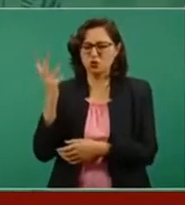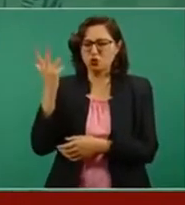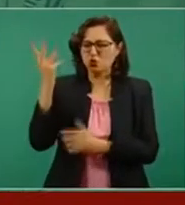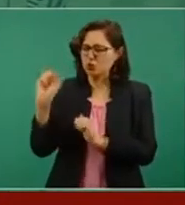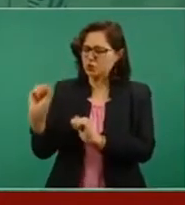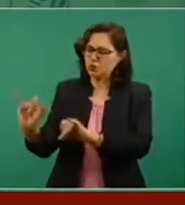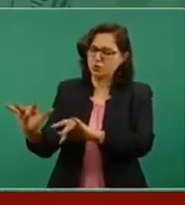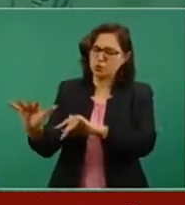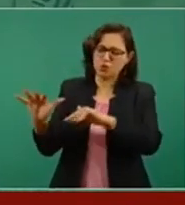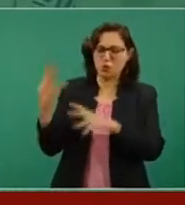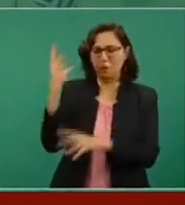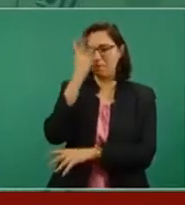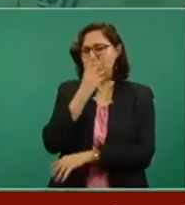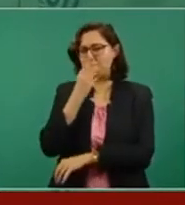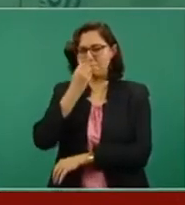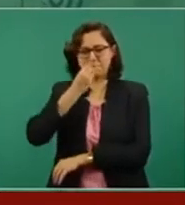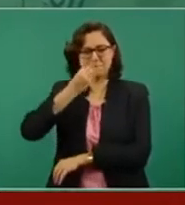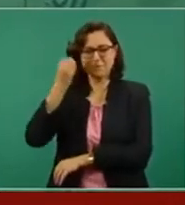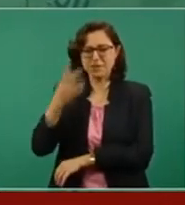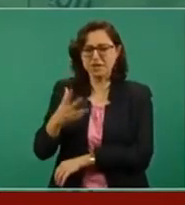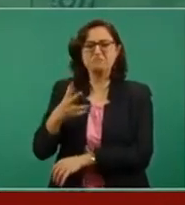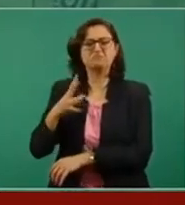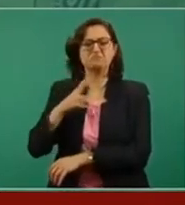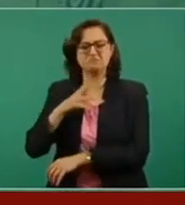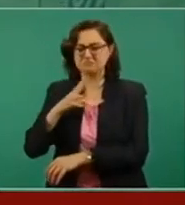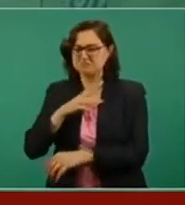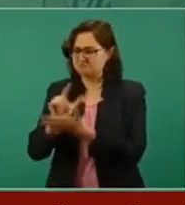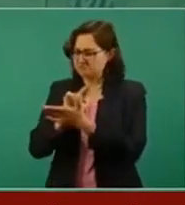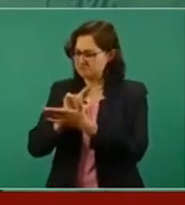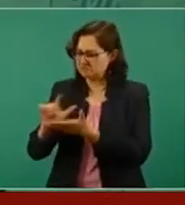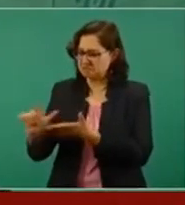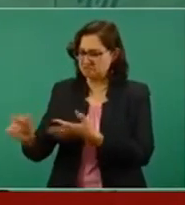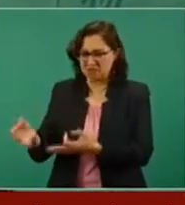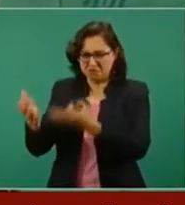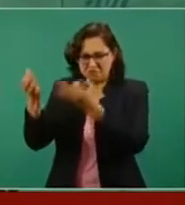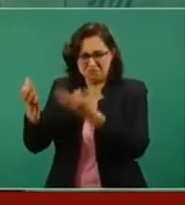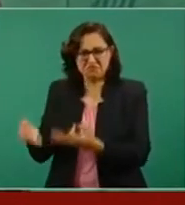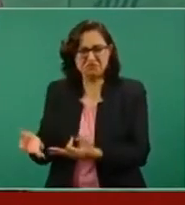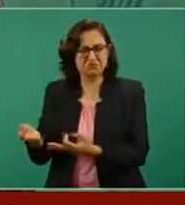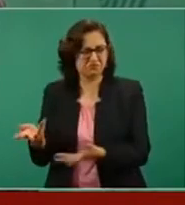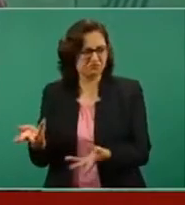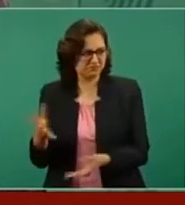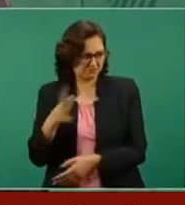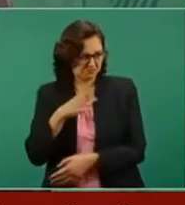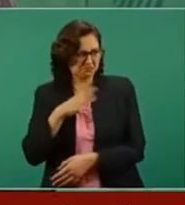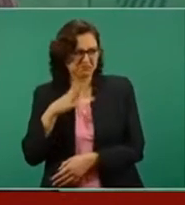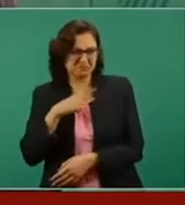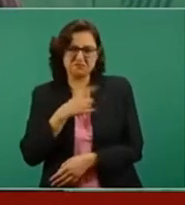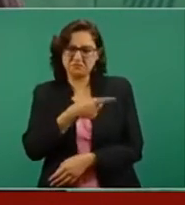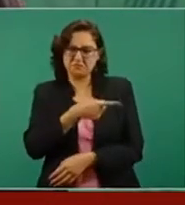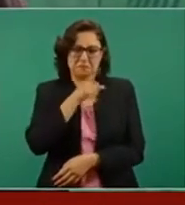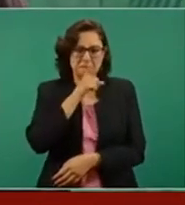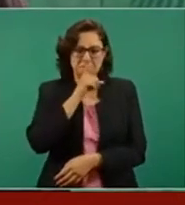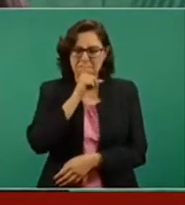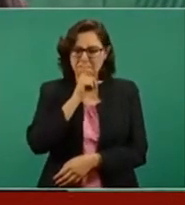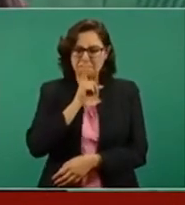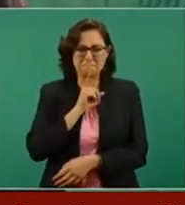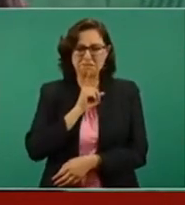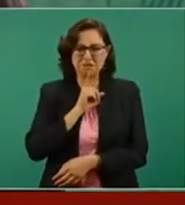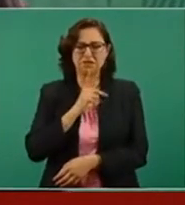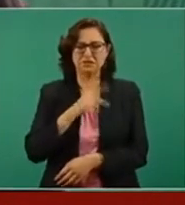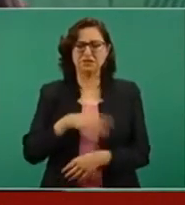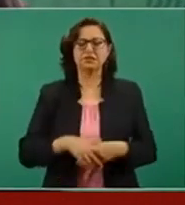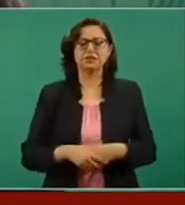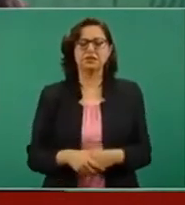porque ya vamos logrando